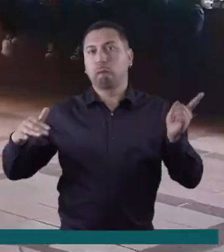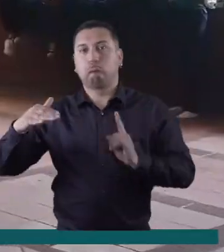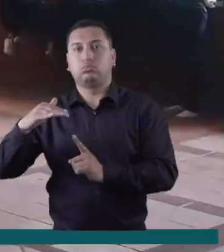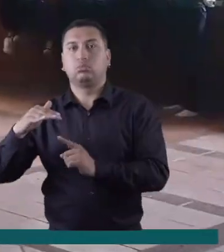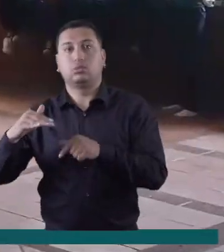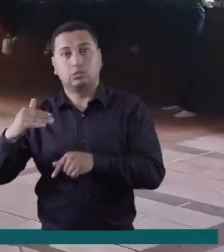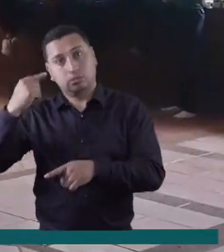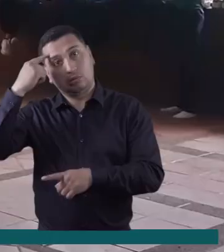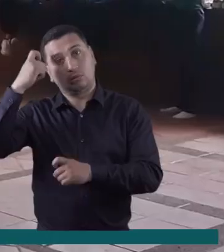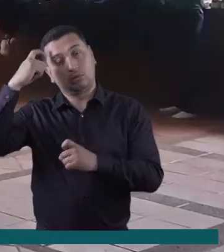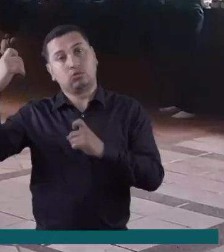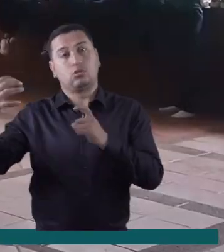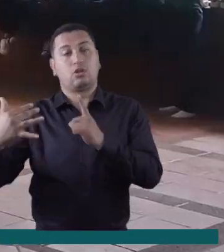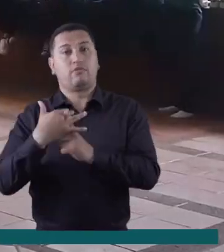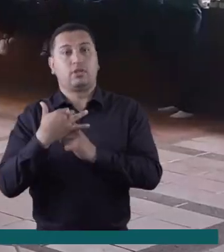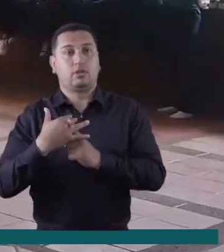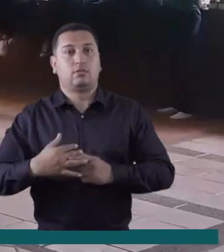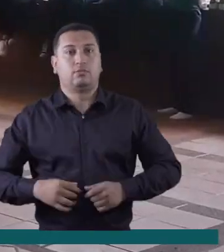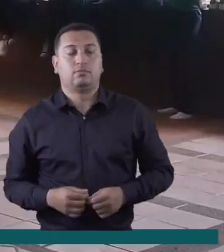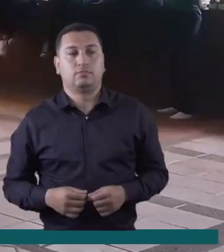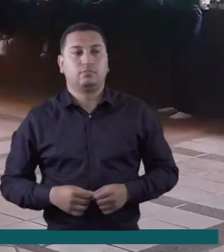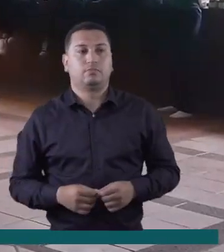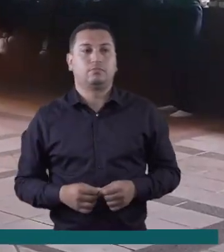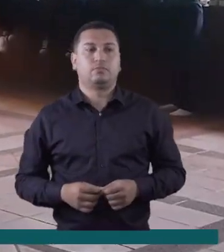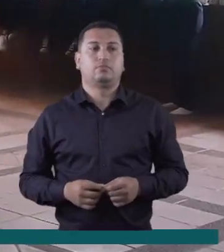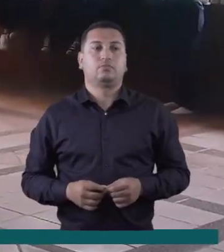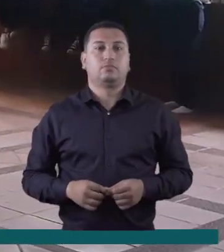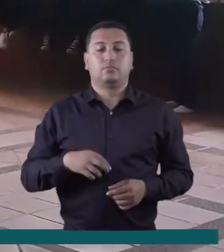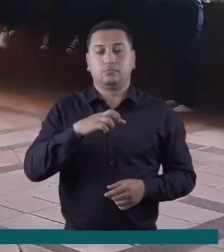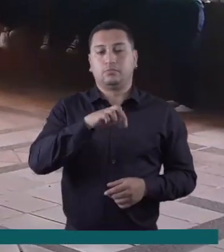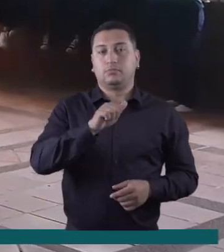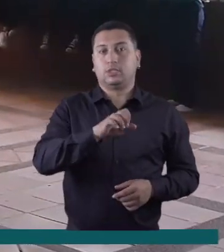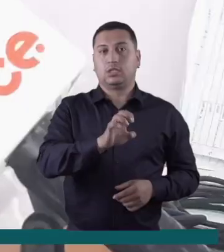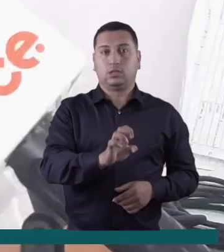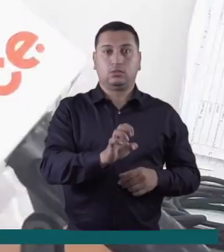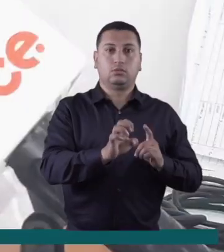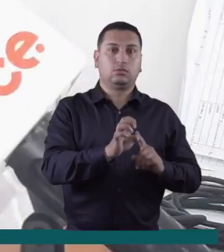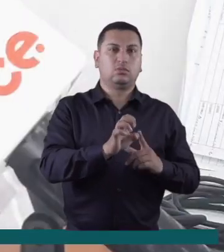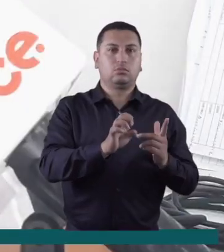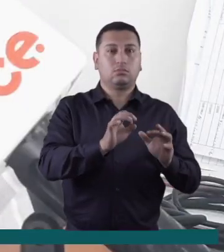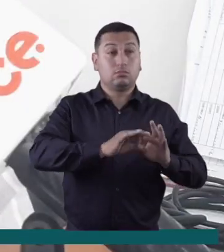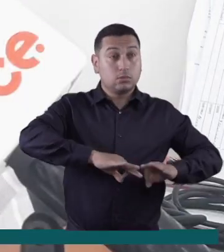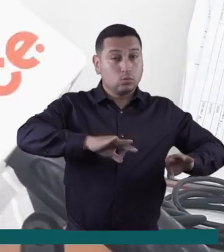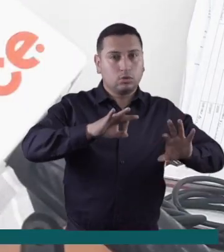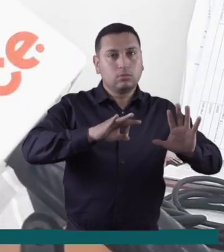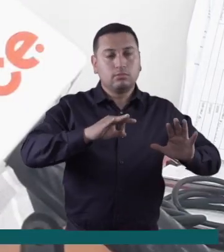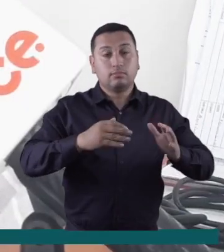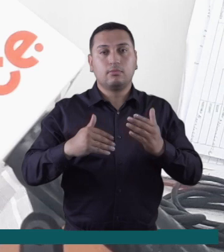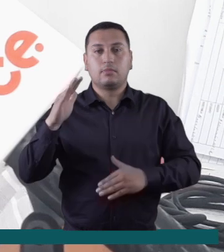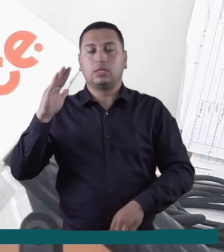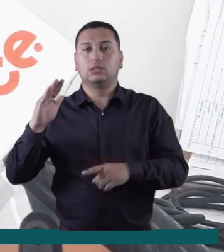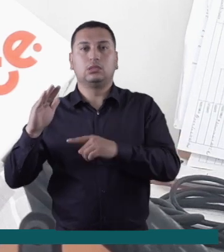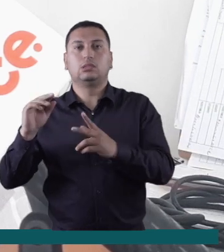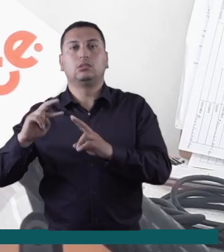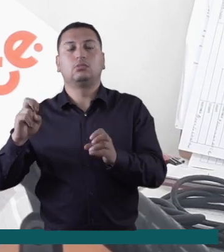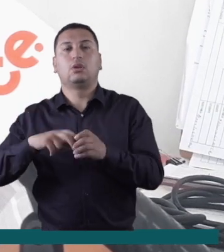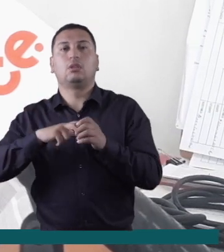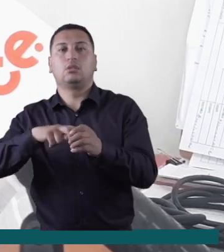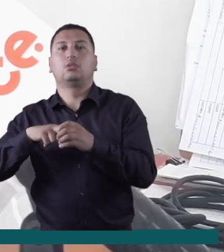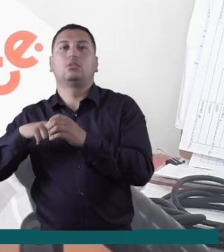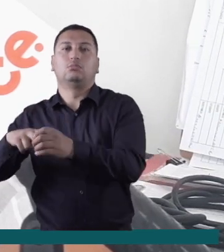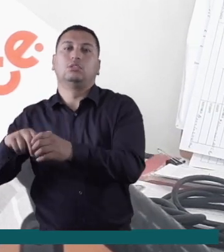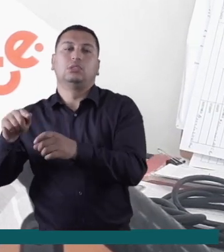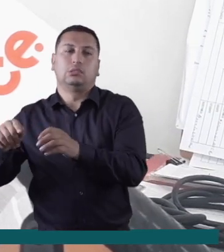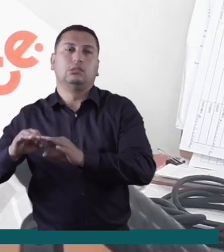estudiantes, ¿sí me entiendes? Y pues es algo riesgoso para la comunidad educativa. Inclusive el PAE no es que sea tan, tan importante